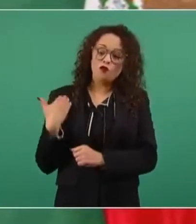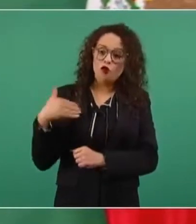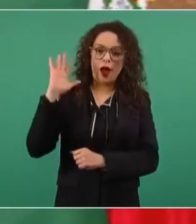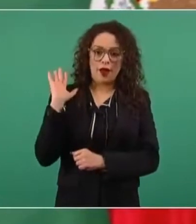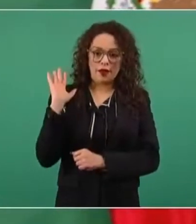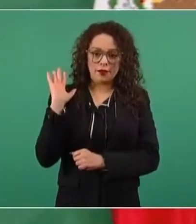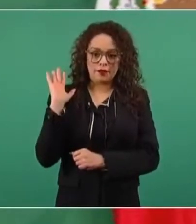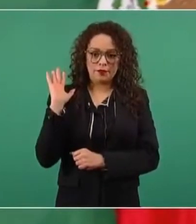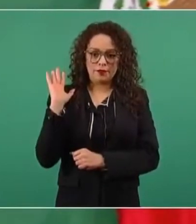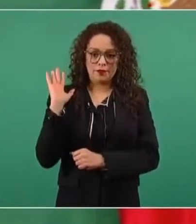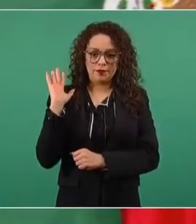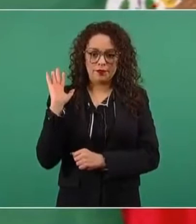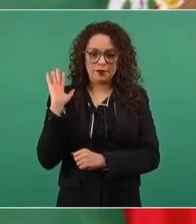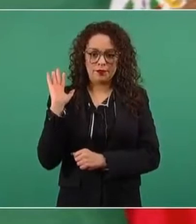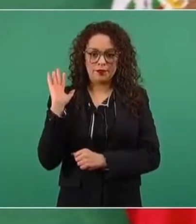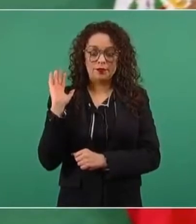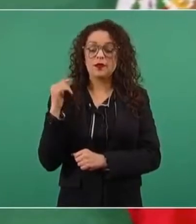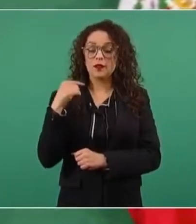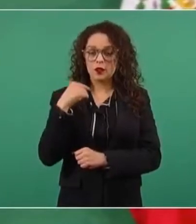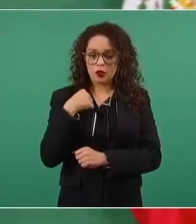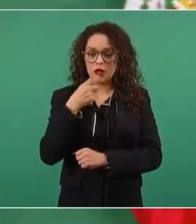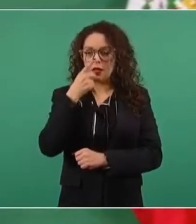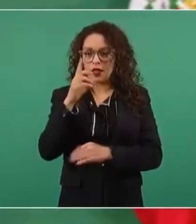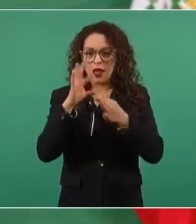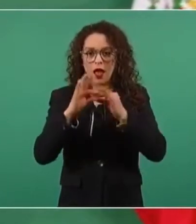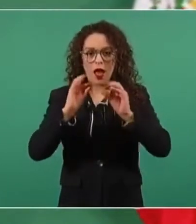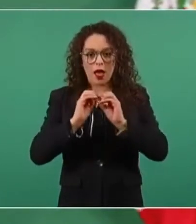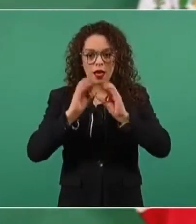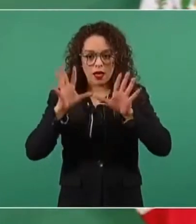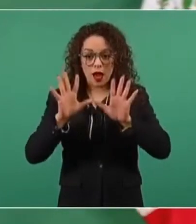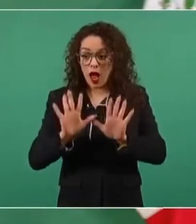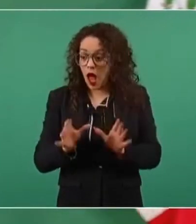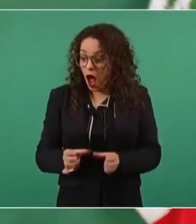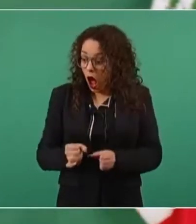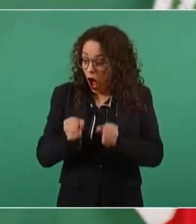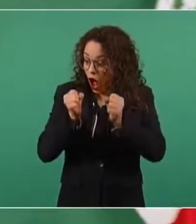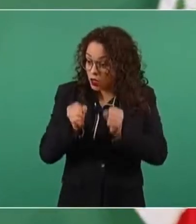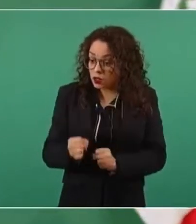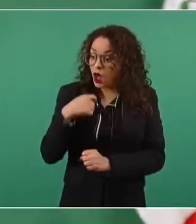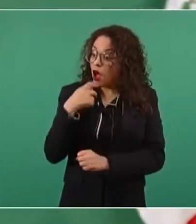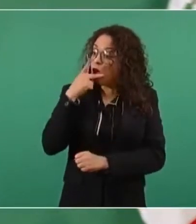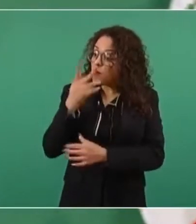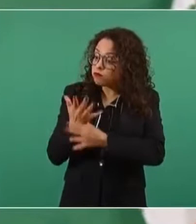Aclaro, aclaro, no es literal, no es como lo estoy fraseando.